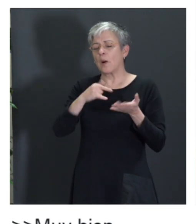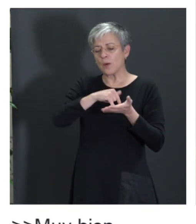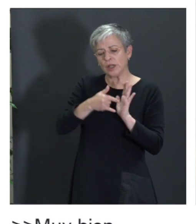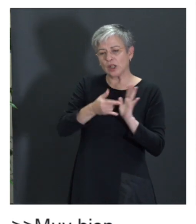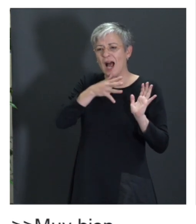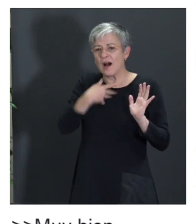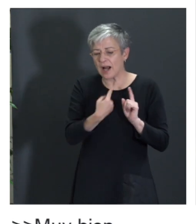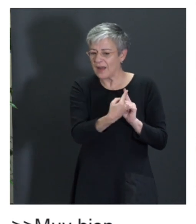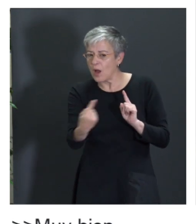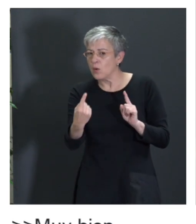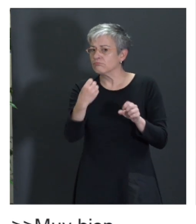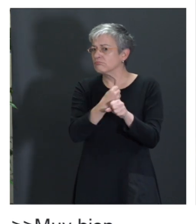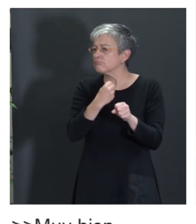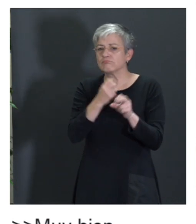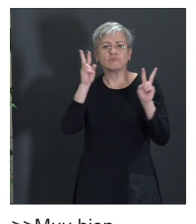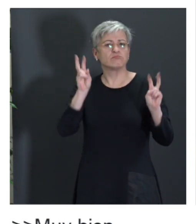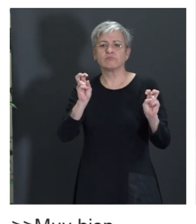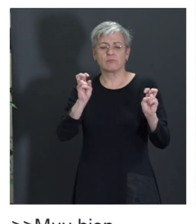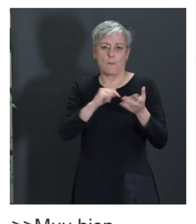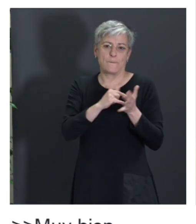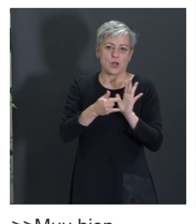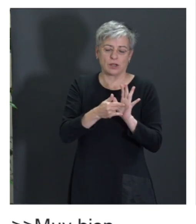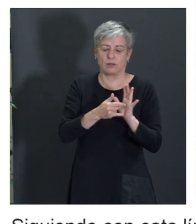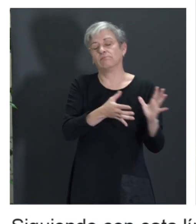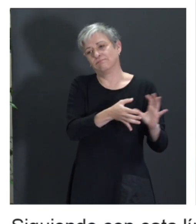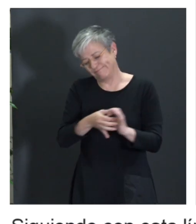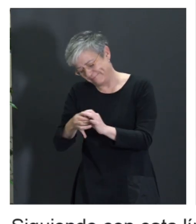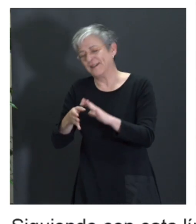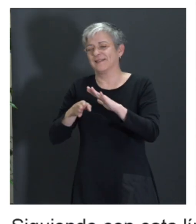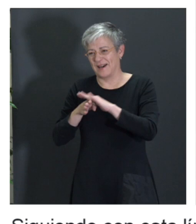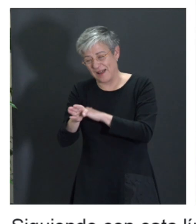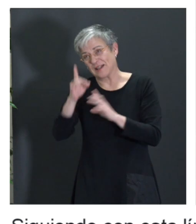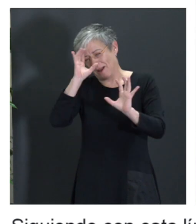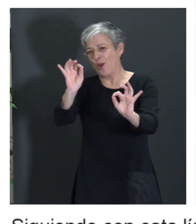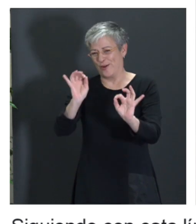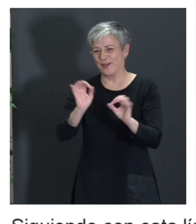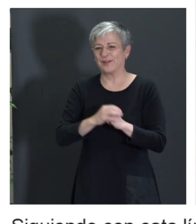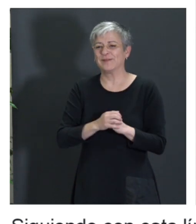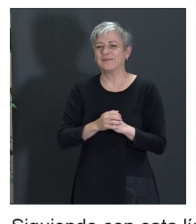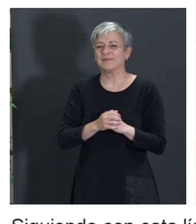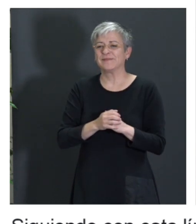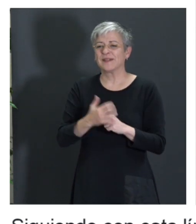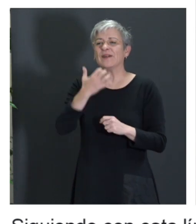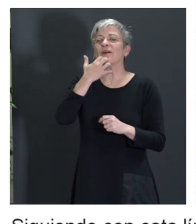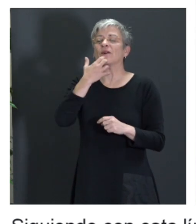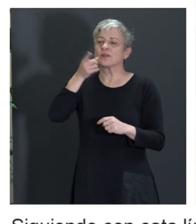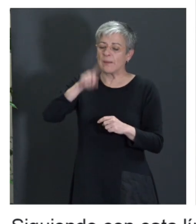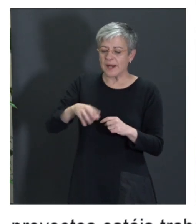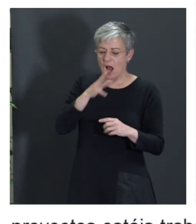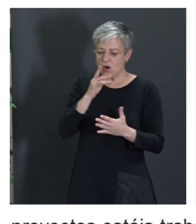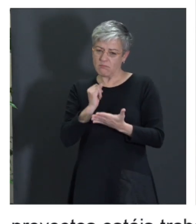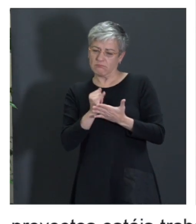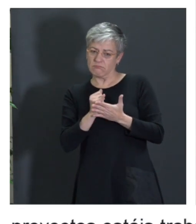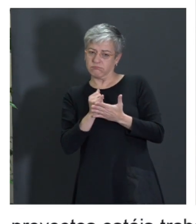trabajando y, bueno, proyectos que estén relacionados con los temas de accesibilidad, claro. Y si tenéis algún piloto que esté